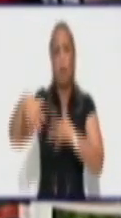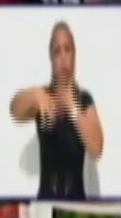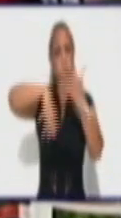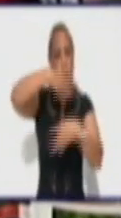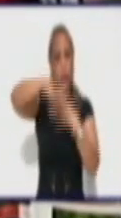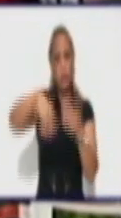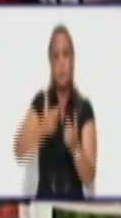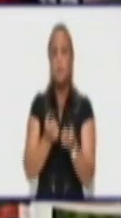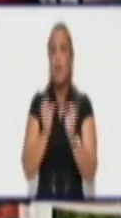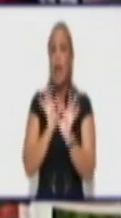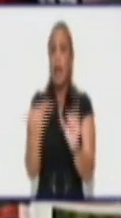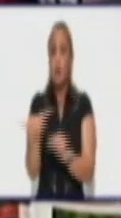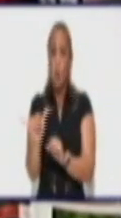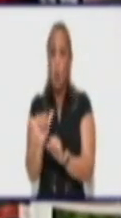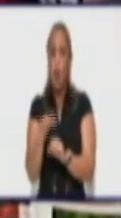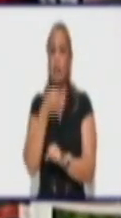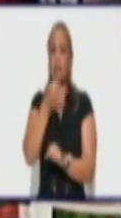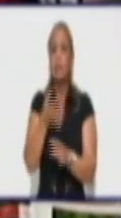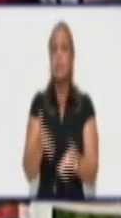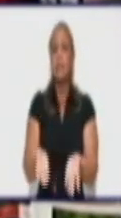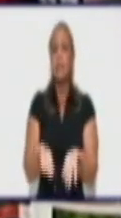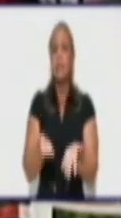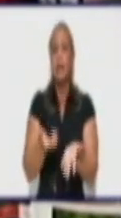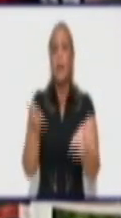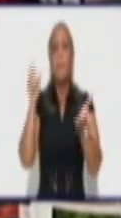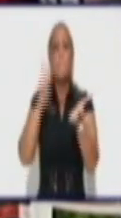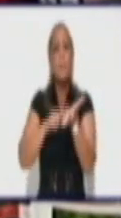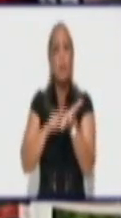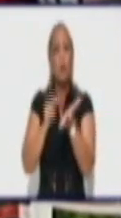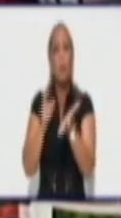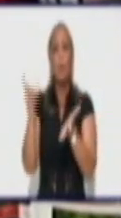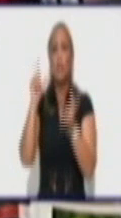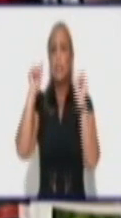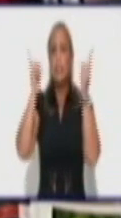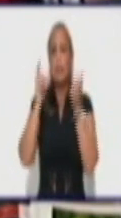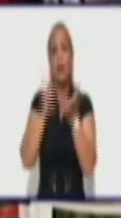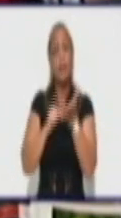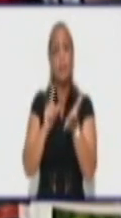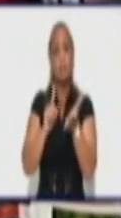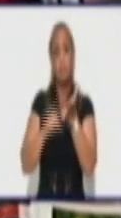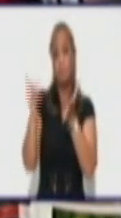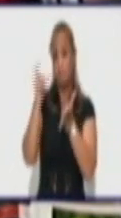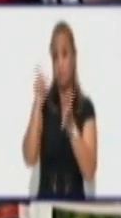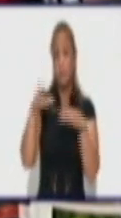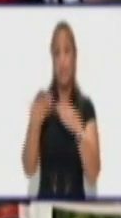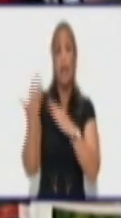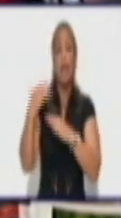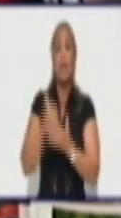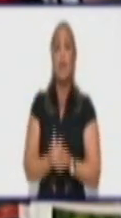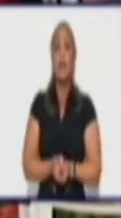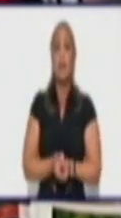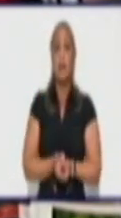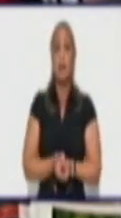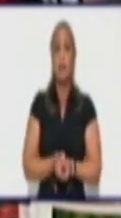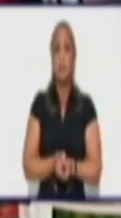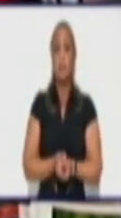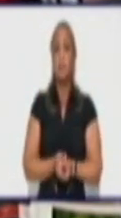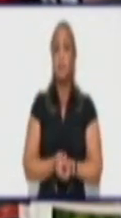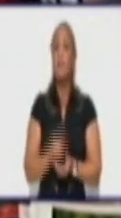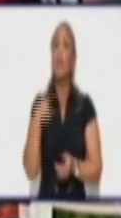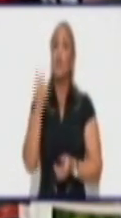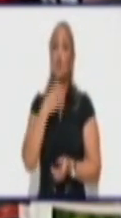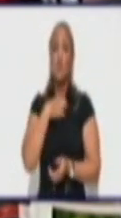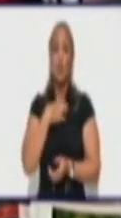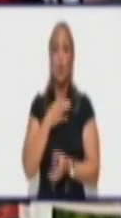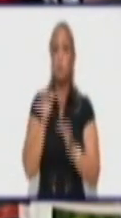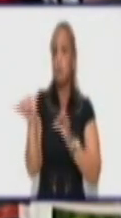expresaron las organizaciones políticas y de masa que nos antecedieron anteriormente, nosotros ratificamos